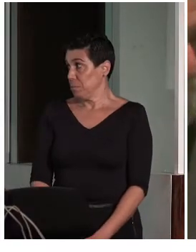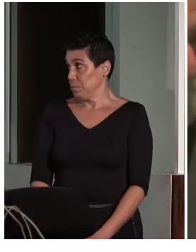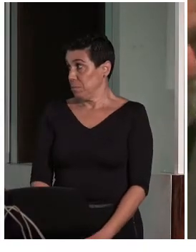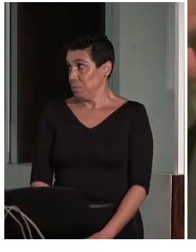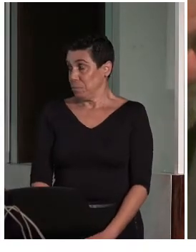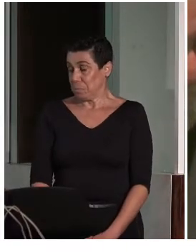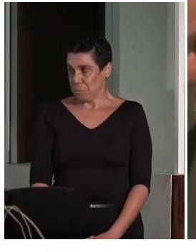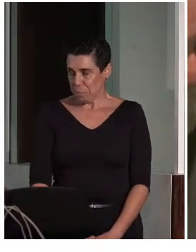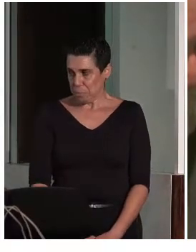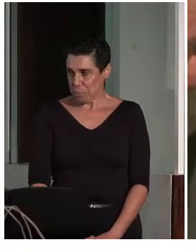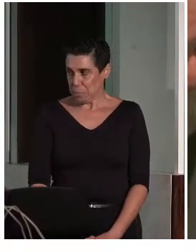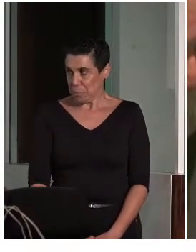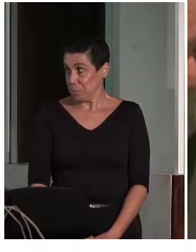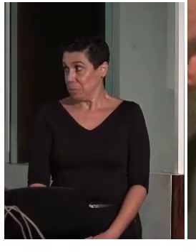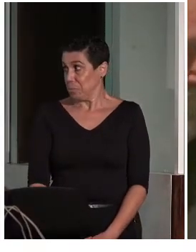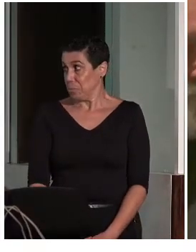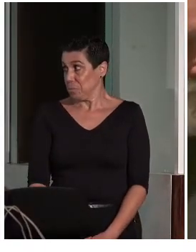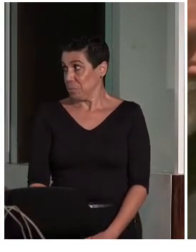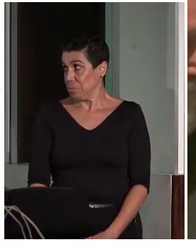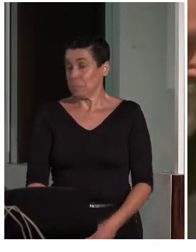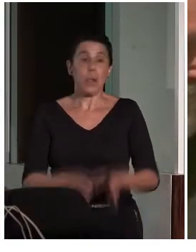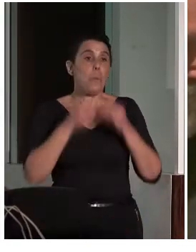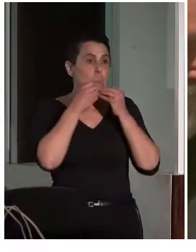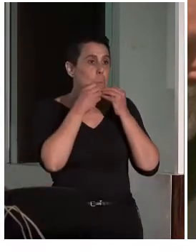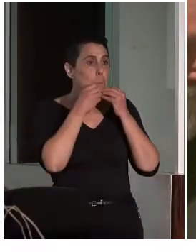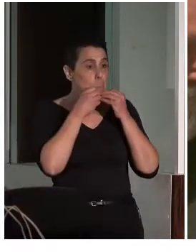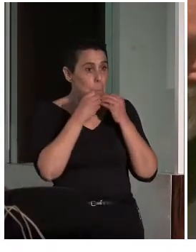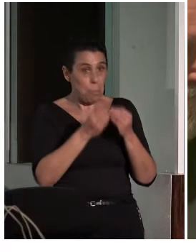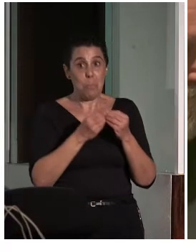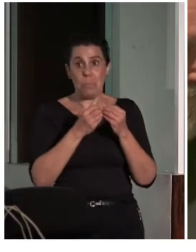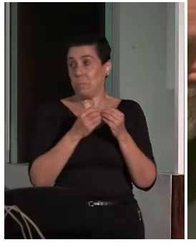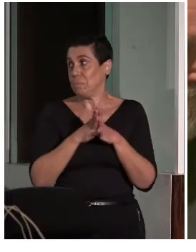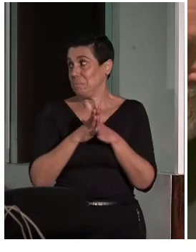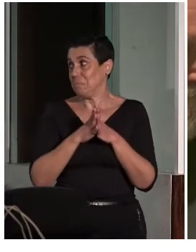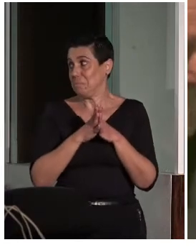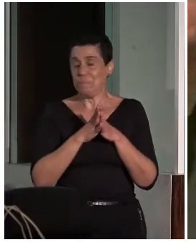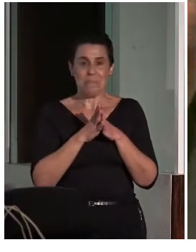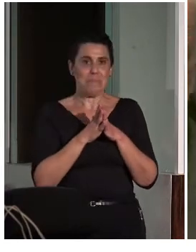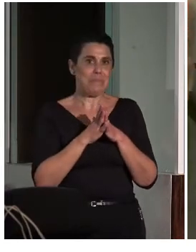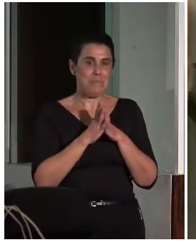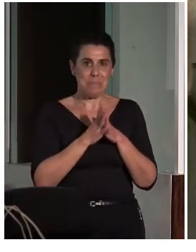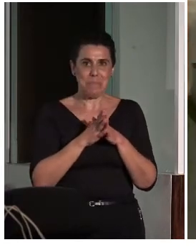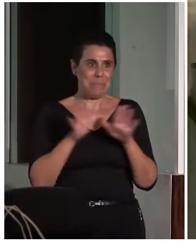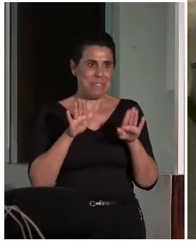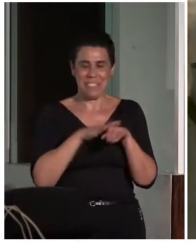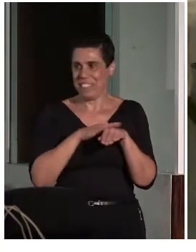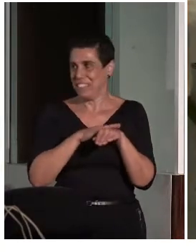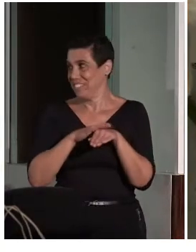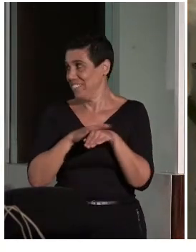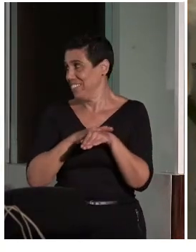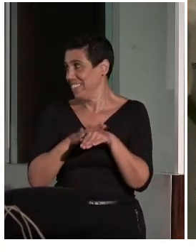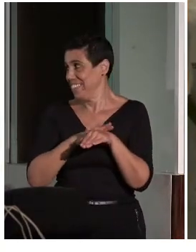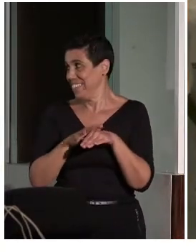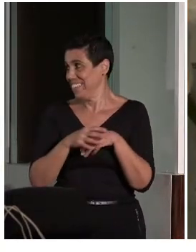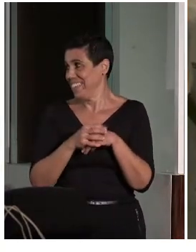Bueno, hola. ¿Cómo se puede hablar y hemos tenido una intervención? Hola. Es que va, no, perdón, no, gracias que me la has